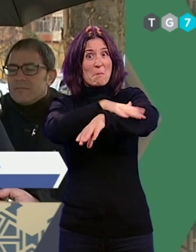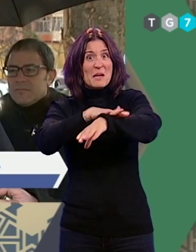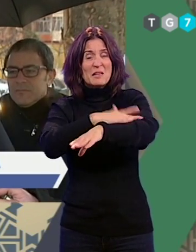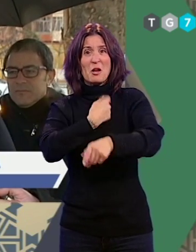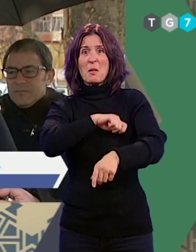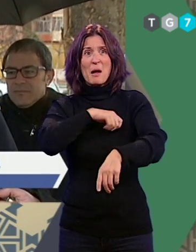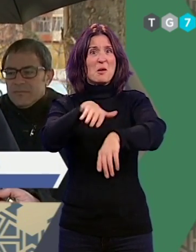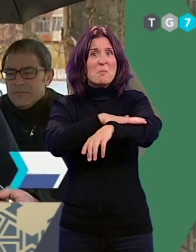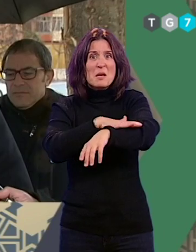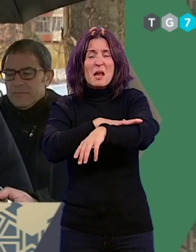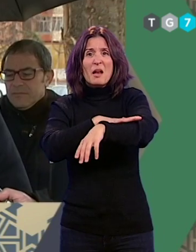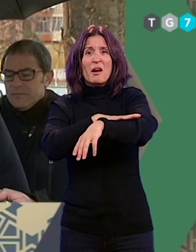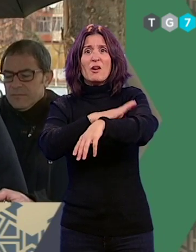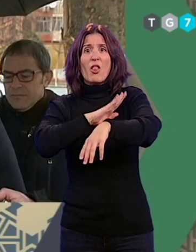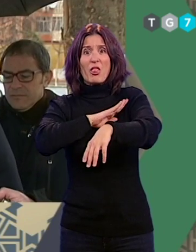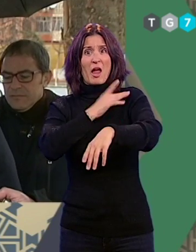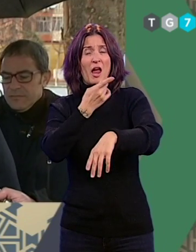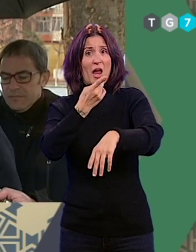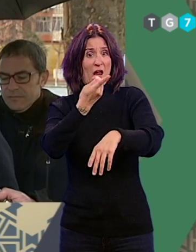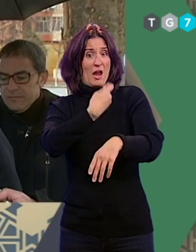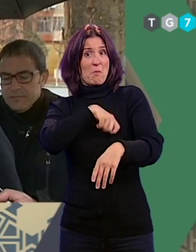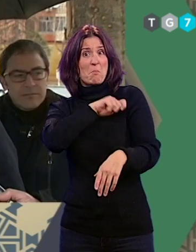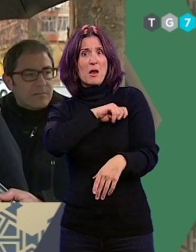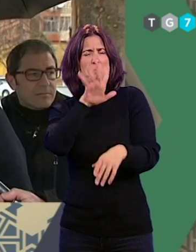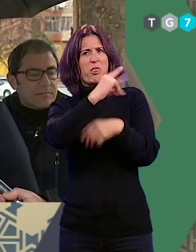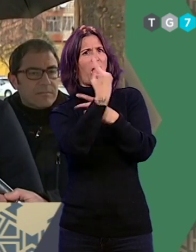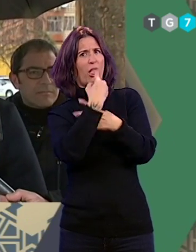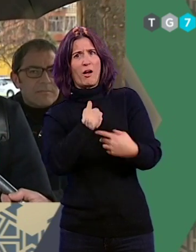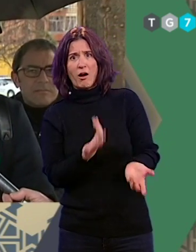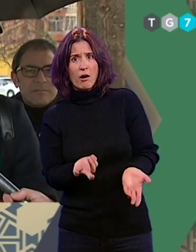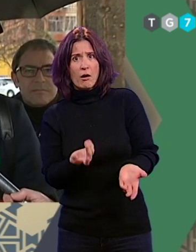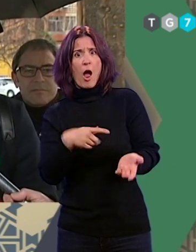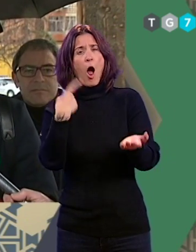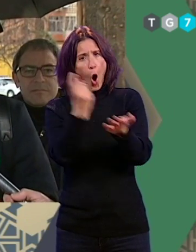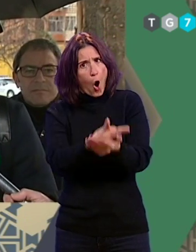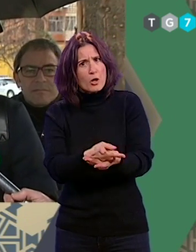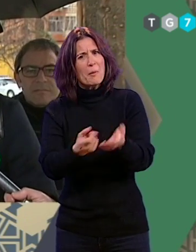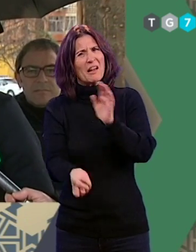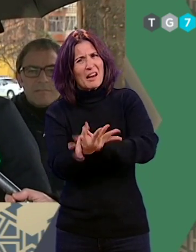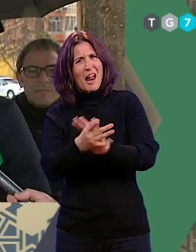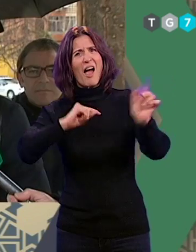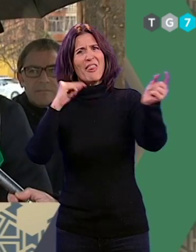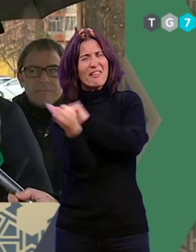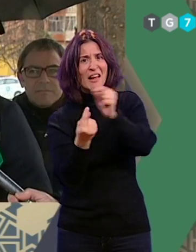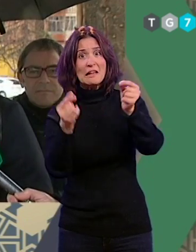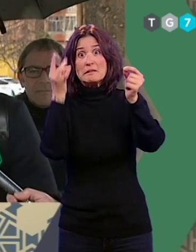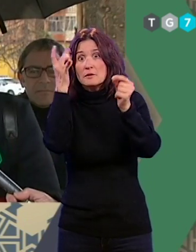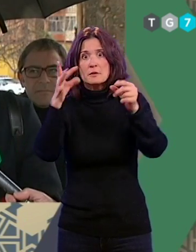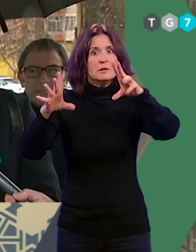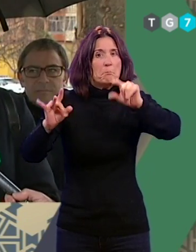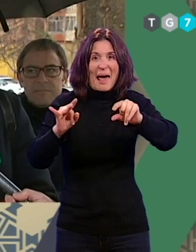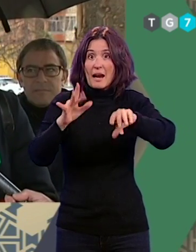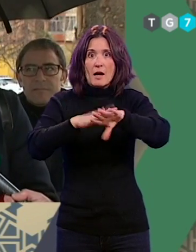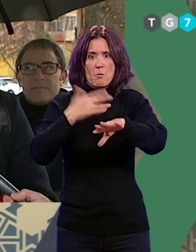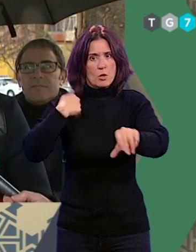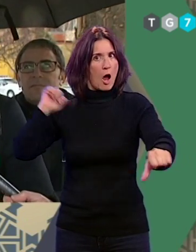Ministerio y el Gobierno de España, pretende engañarnos y genera otra vez otro debate estéril, absurdo, cuando ya se